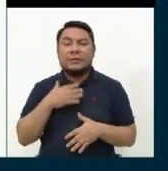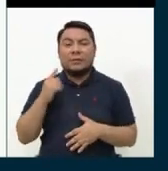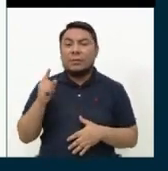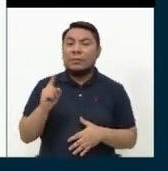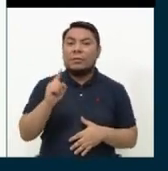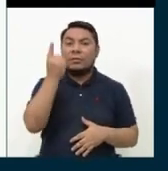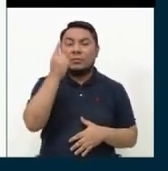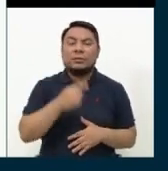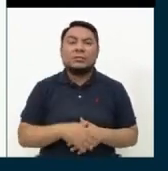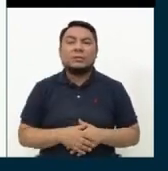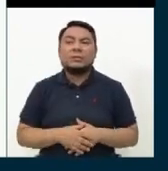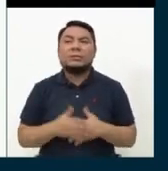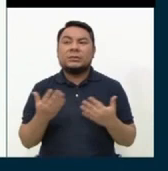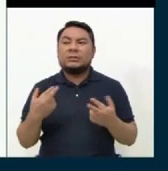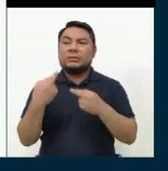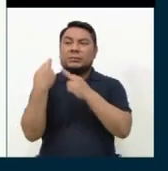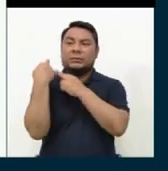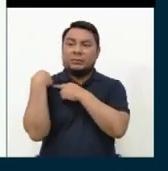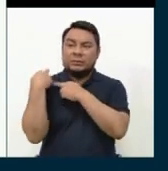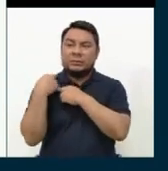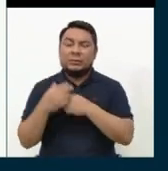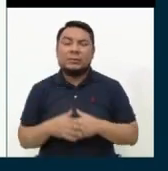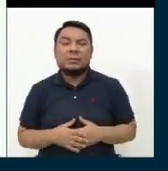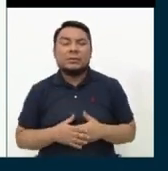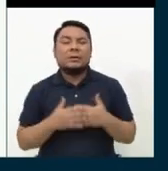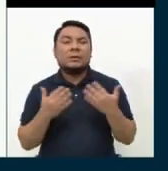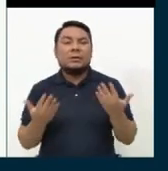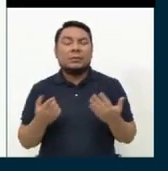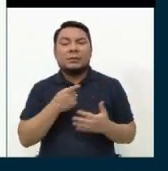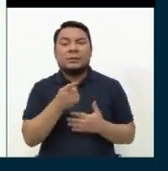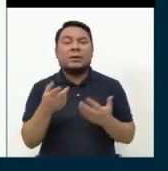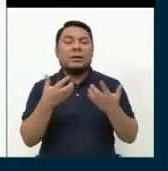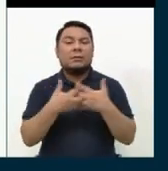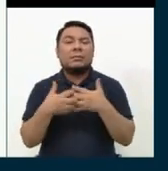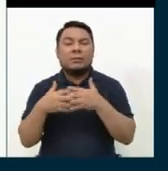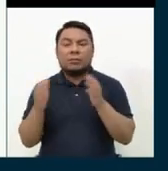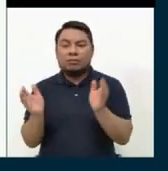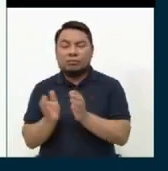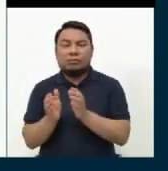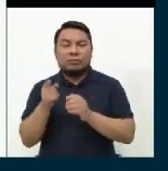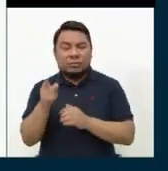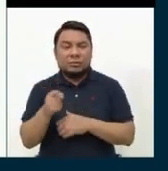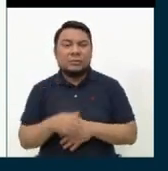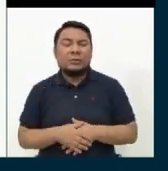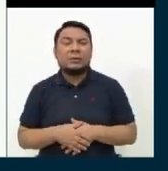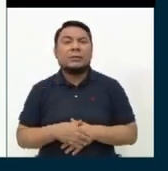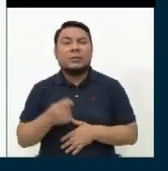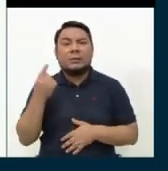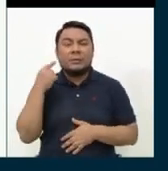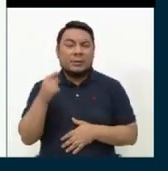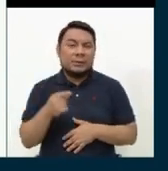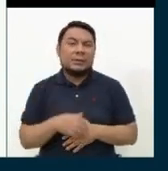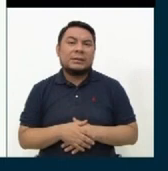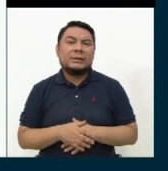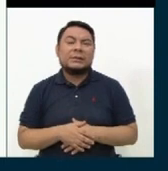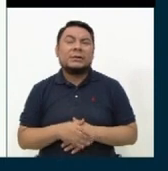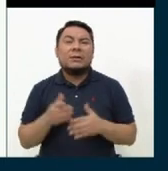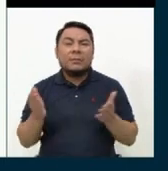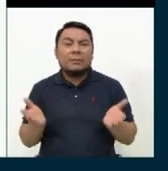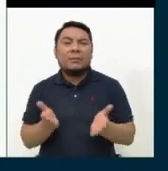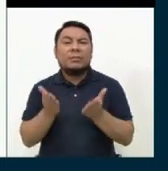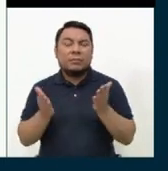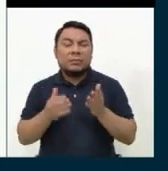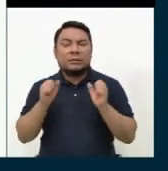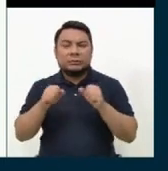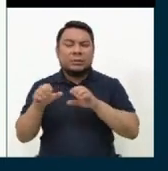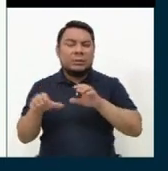representantes de los pequeños empresarios para promover que